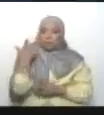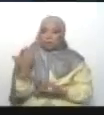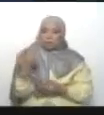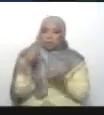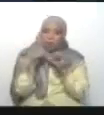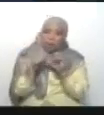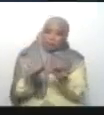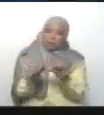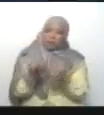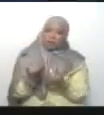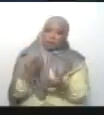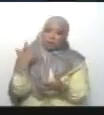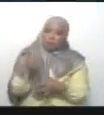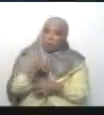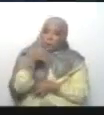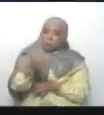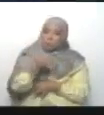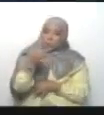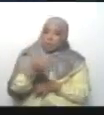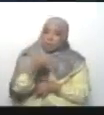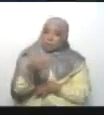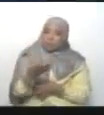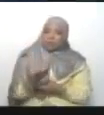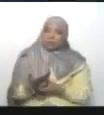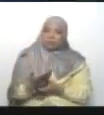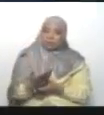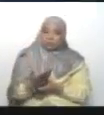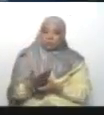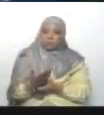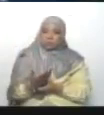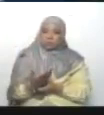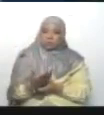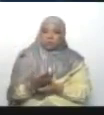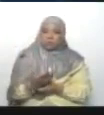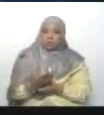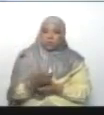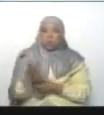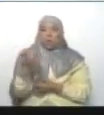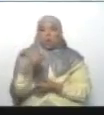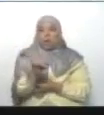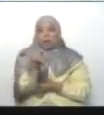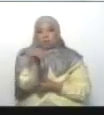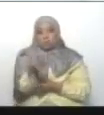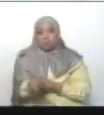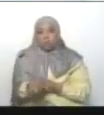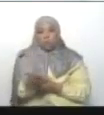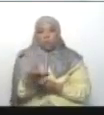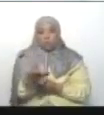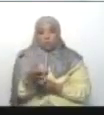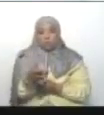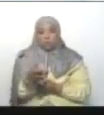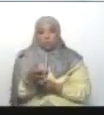permanente, como siempre les digo. O no se los he dicho. ¿Ah?